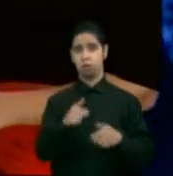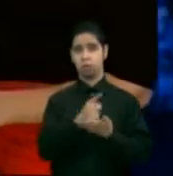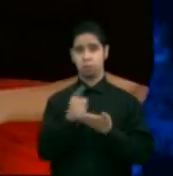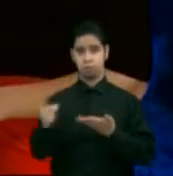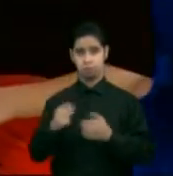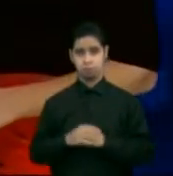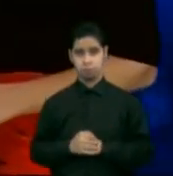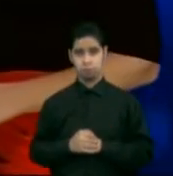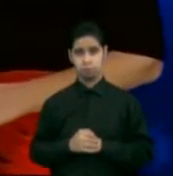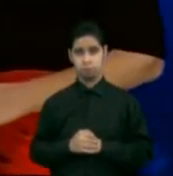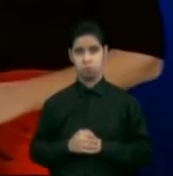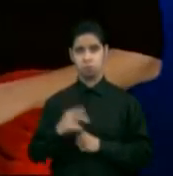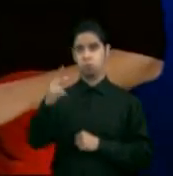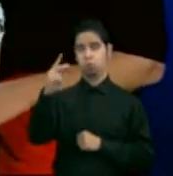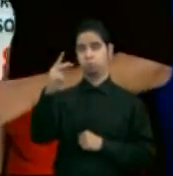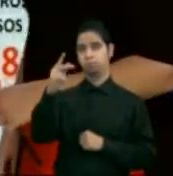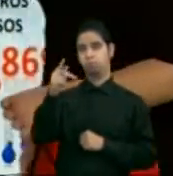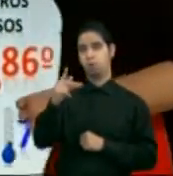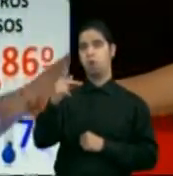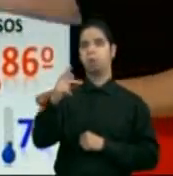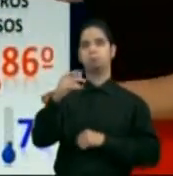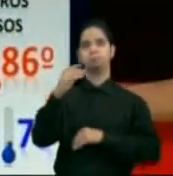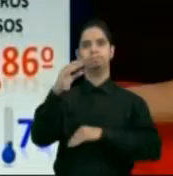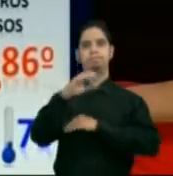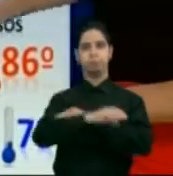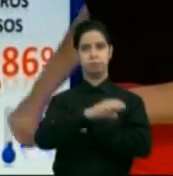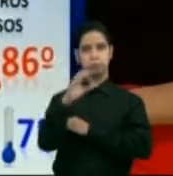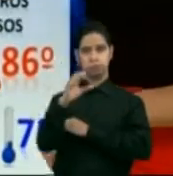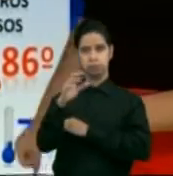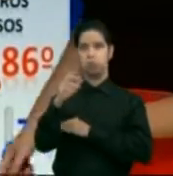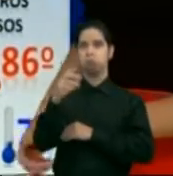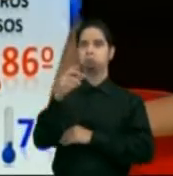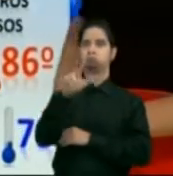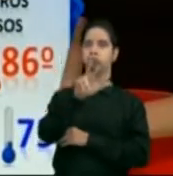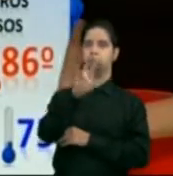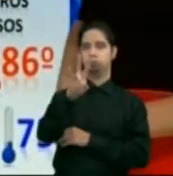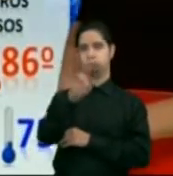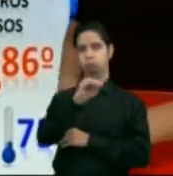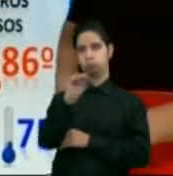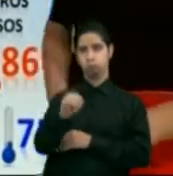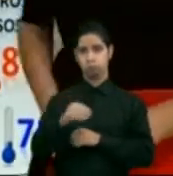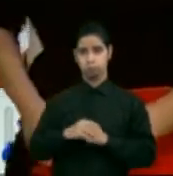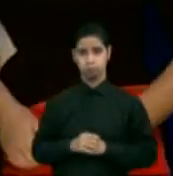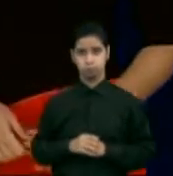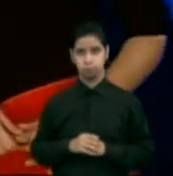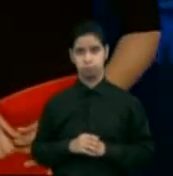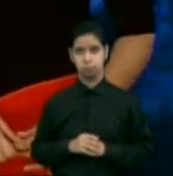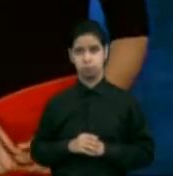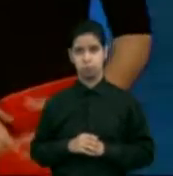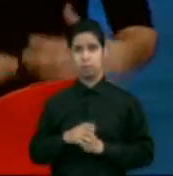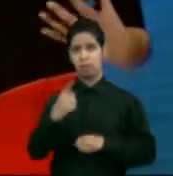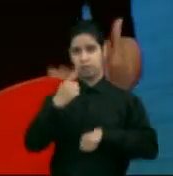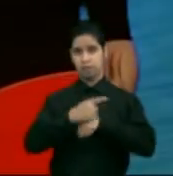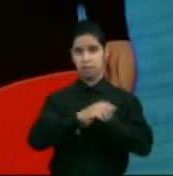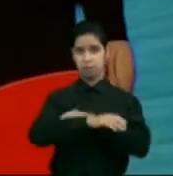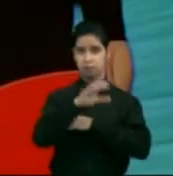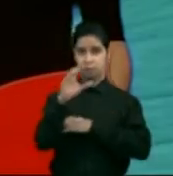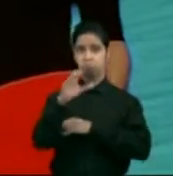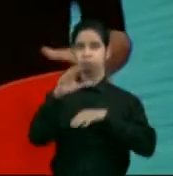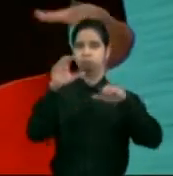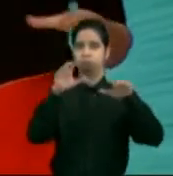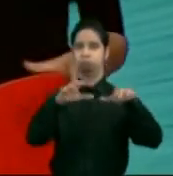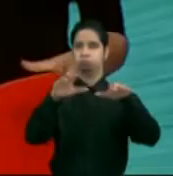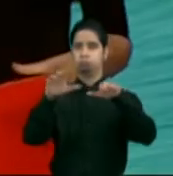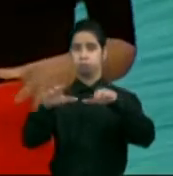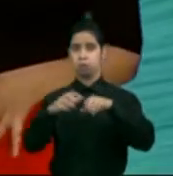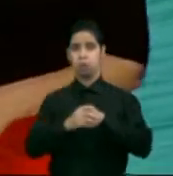noche buena 45% de posibilidad de aguaceros, 37% el día de Navidad. Serán aguaceros que continuarán llegando